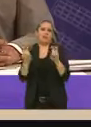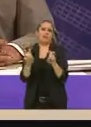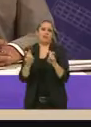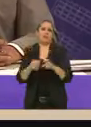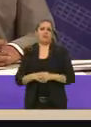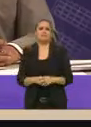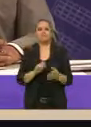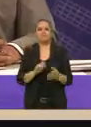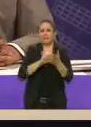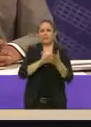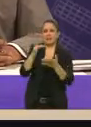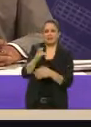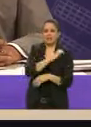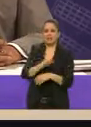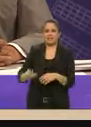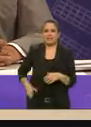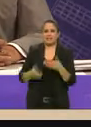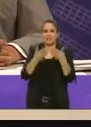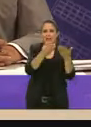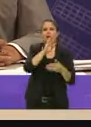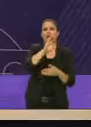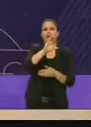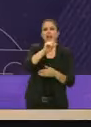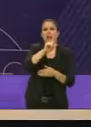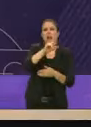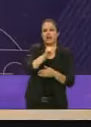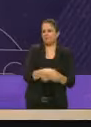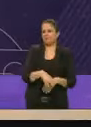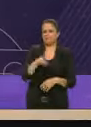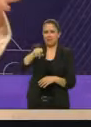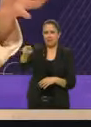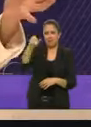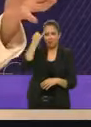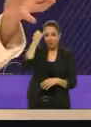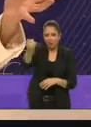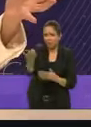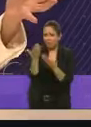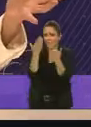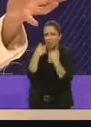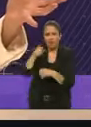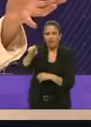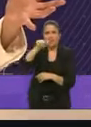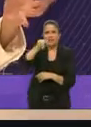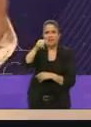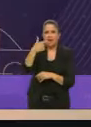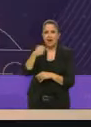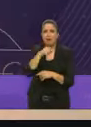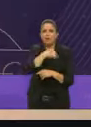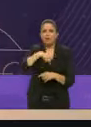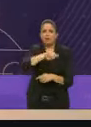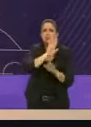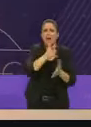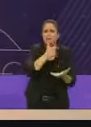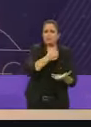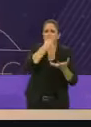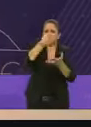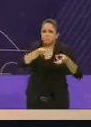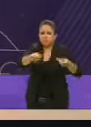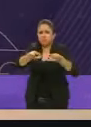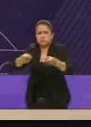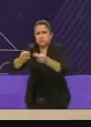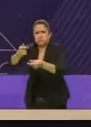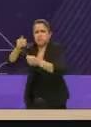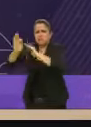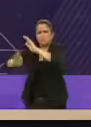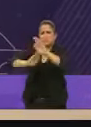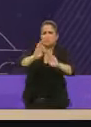Candidata, Clara Brugada. Creo que no tienes idea, Santiago, ni de los recursos que se han invertido en educación ni que se ha hecho. Lo